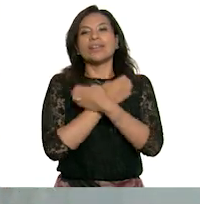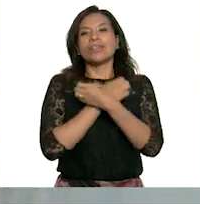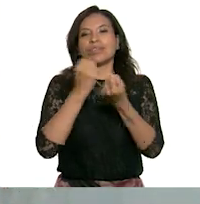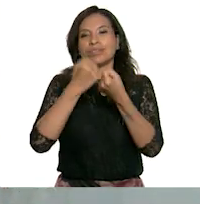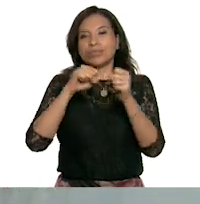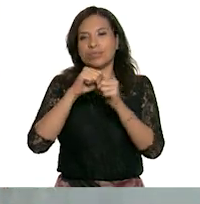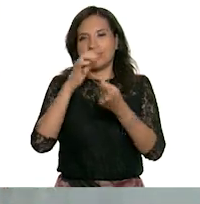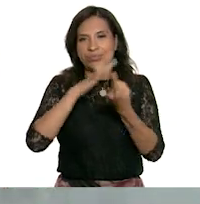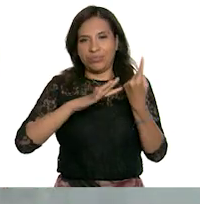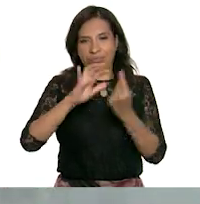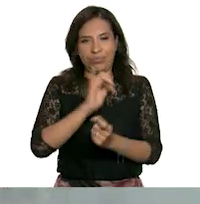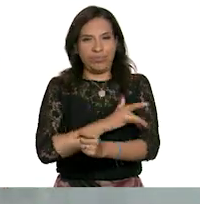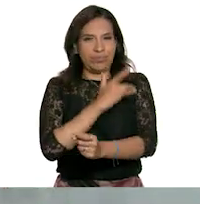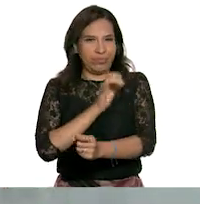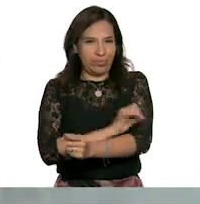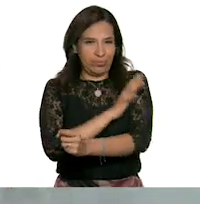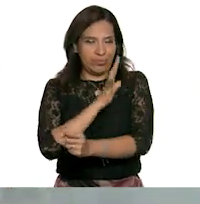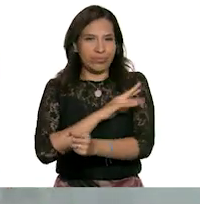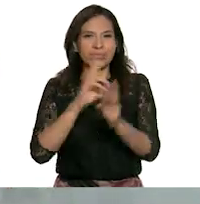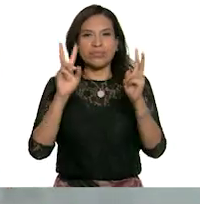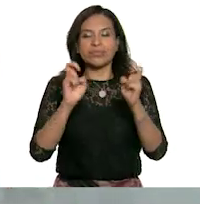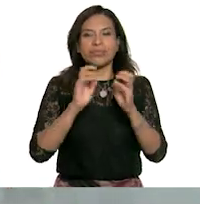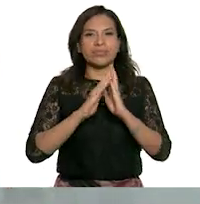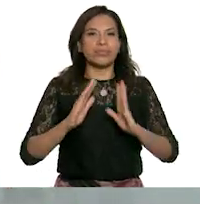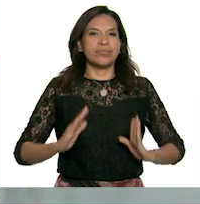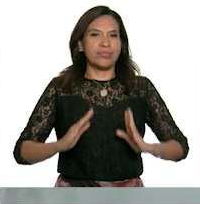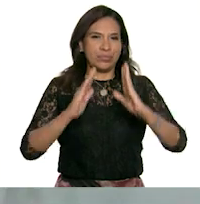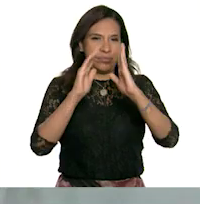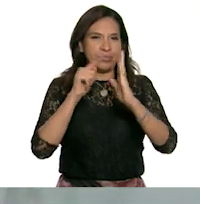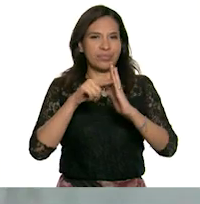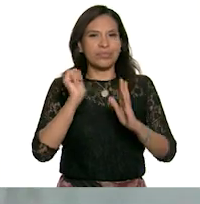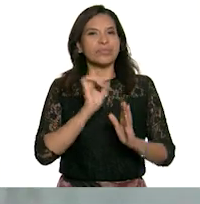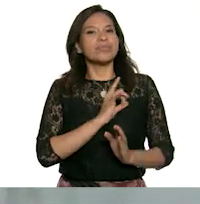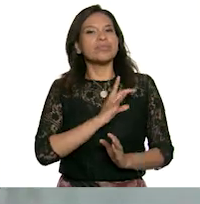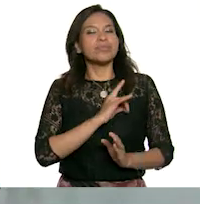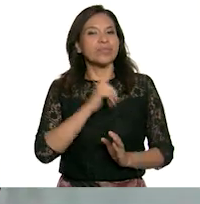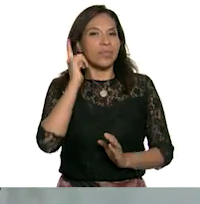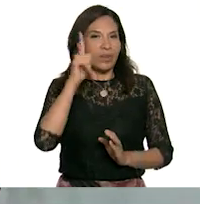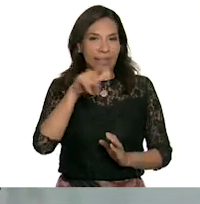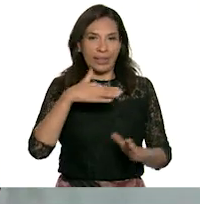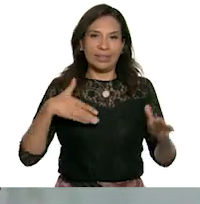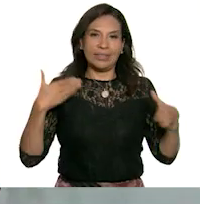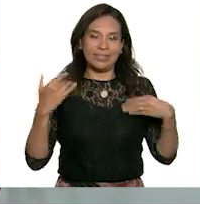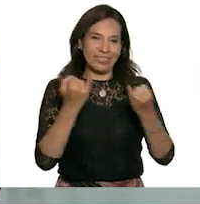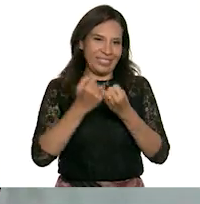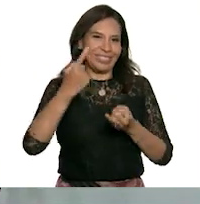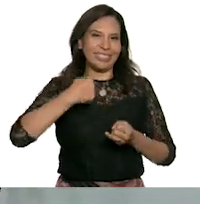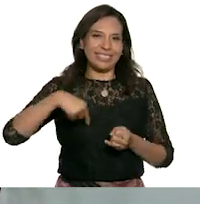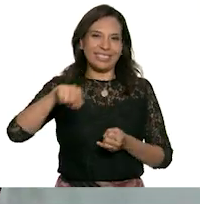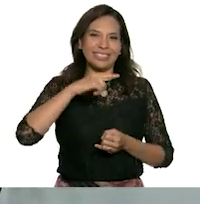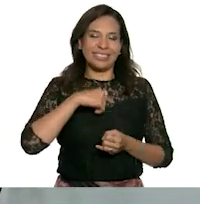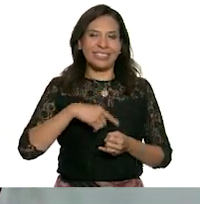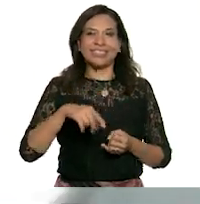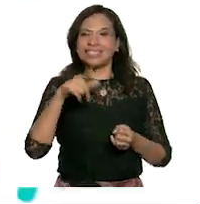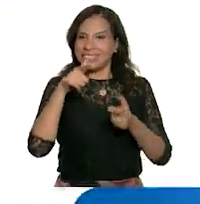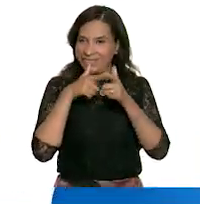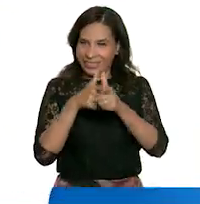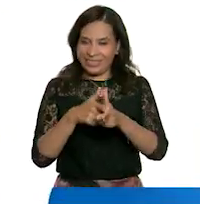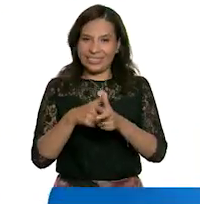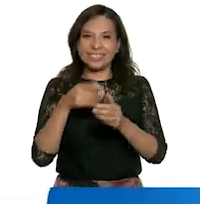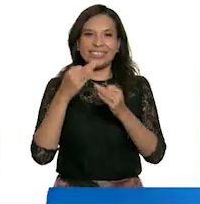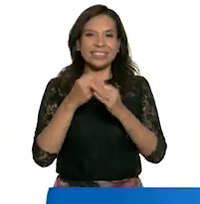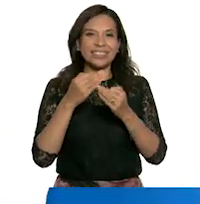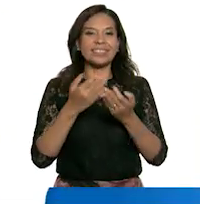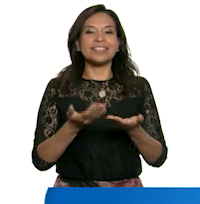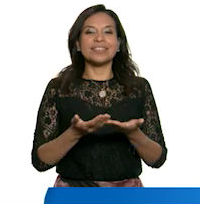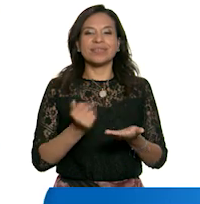socioemocional el tema fue en la torre del miedo esperamos que lo hayan disfrutado tanto como nosotros no te vayas porque